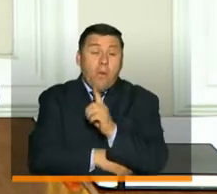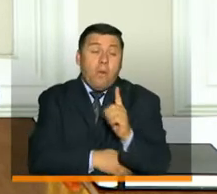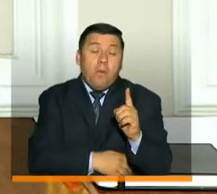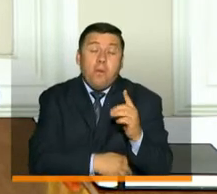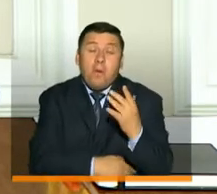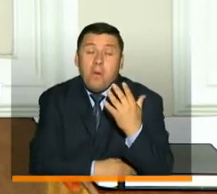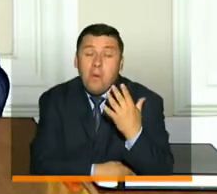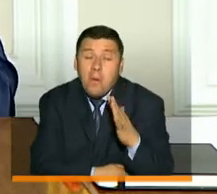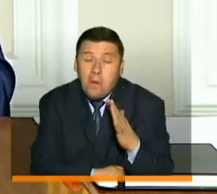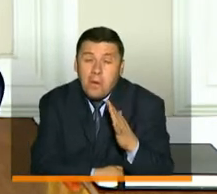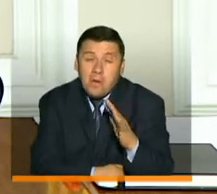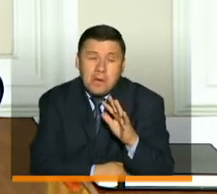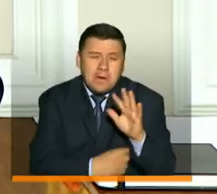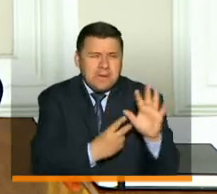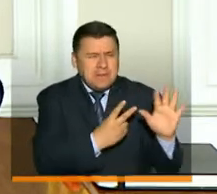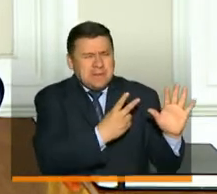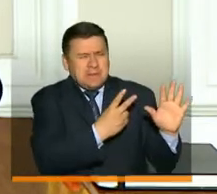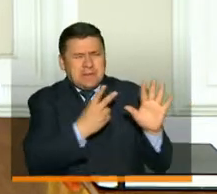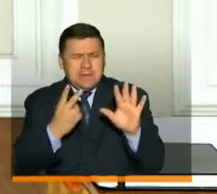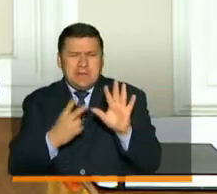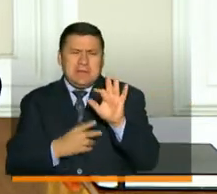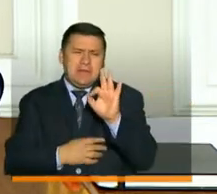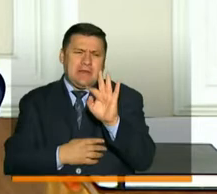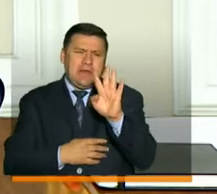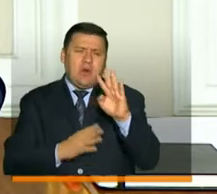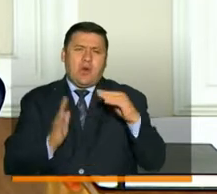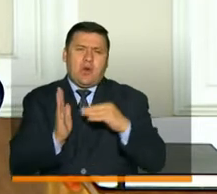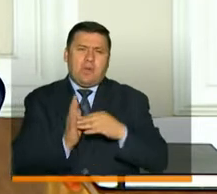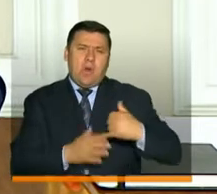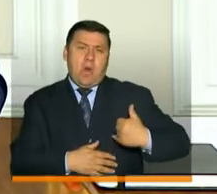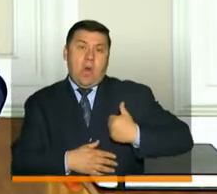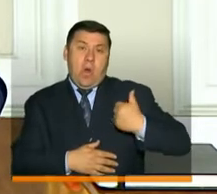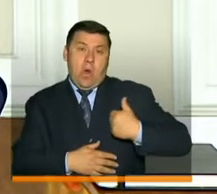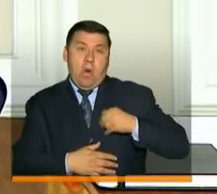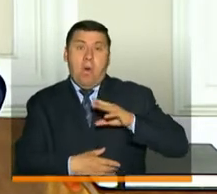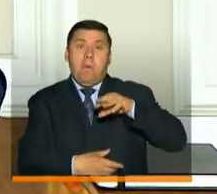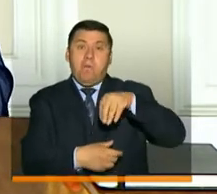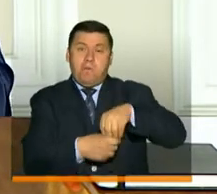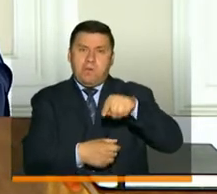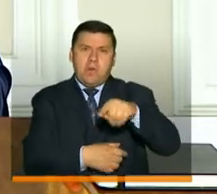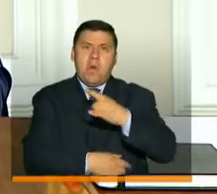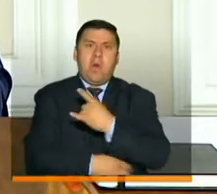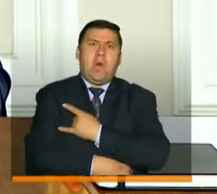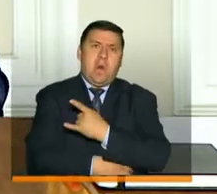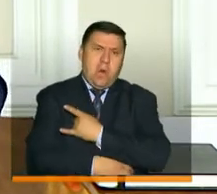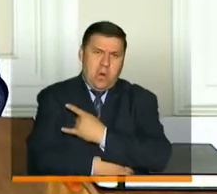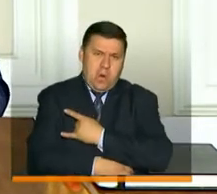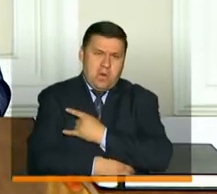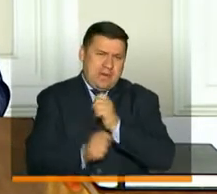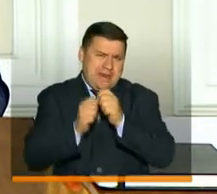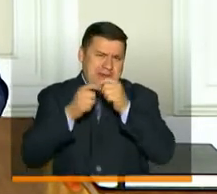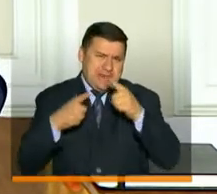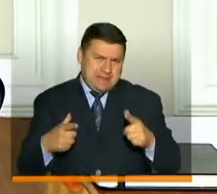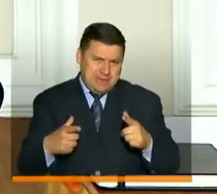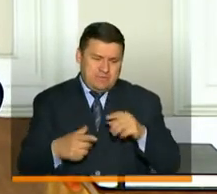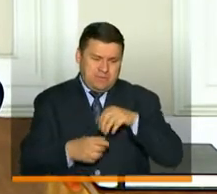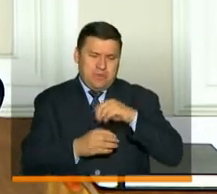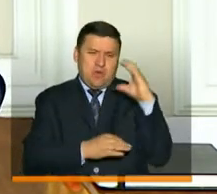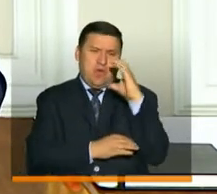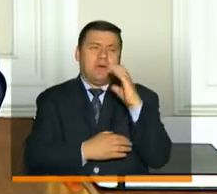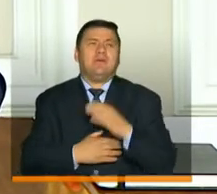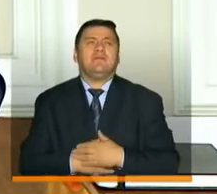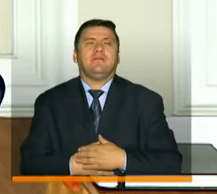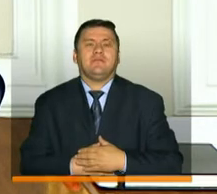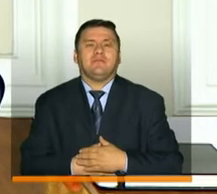aproximadamente unos 734 mil jóvenes que están en las universidades públicas de Colombia